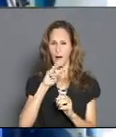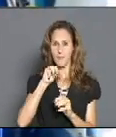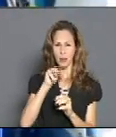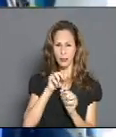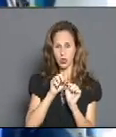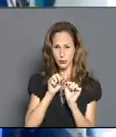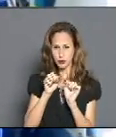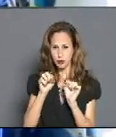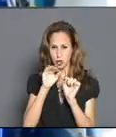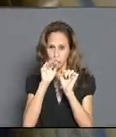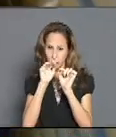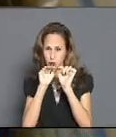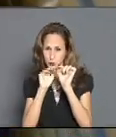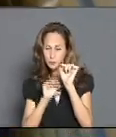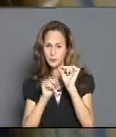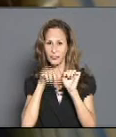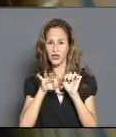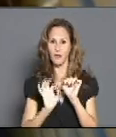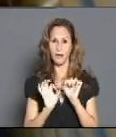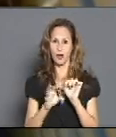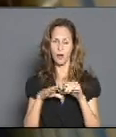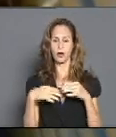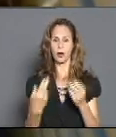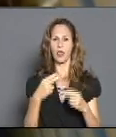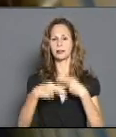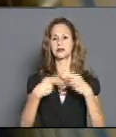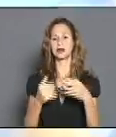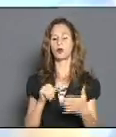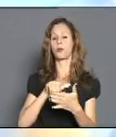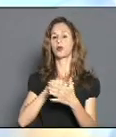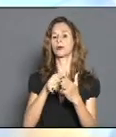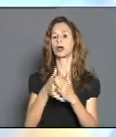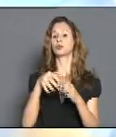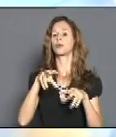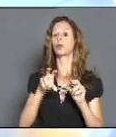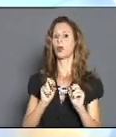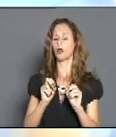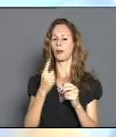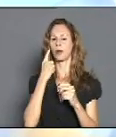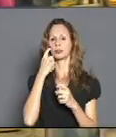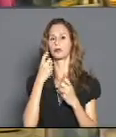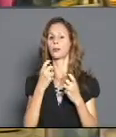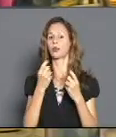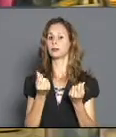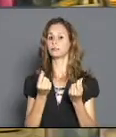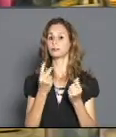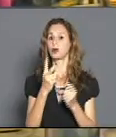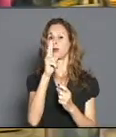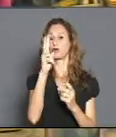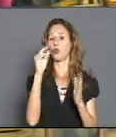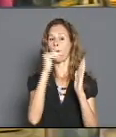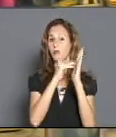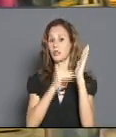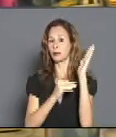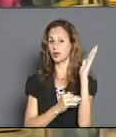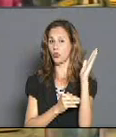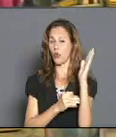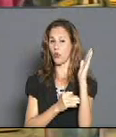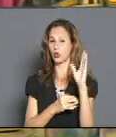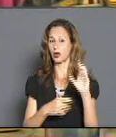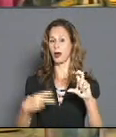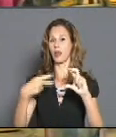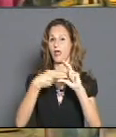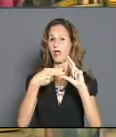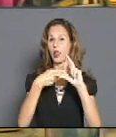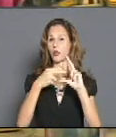generador. Ello implicaba rehacer el proyecto, el cual tuvo un costo inicial superior a los 2 millones de euros y un atraso